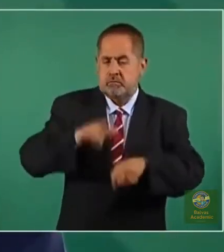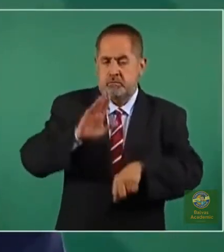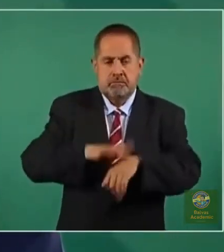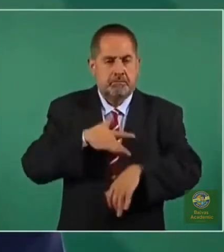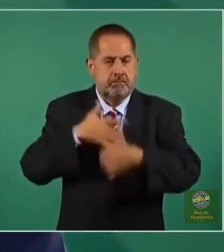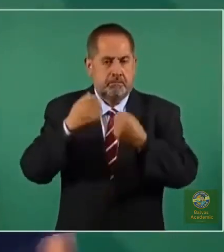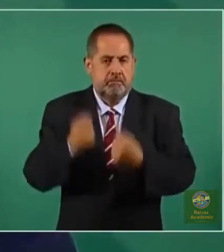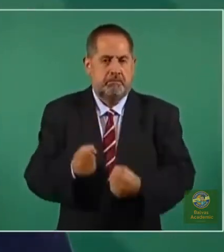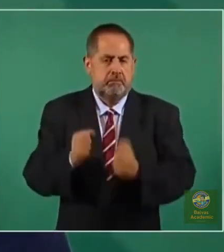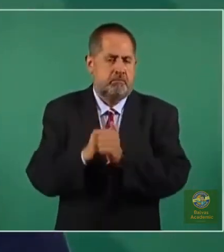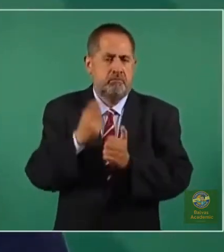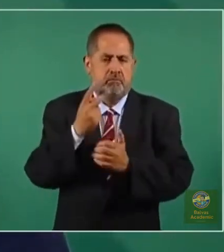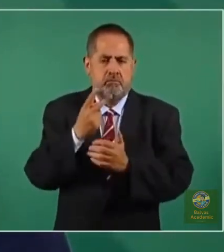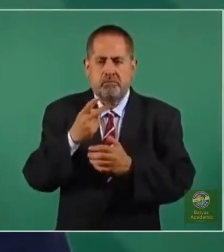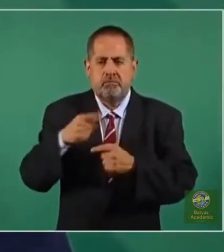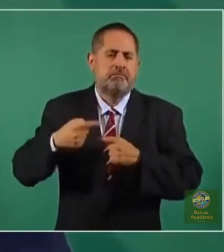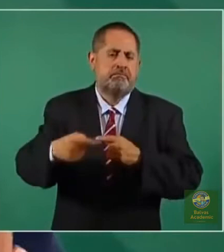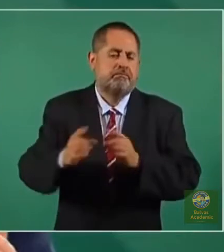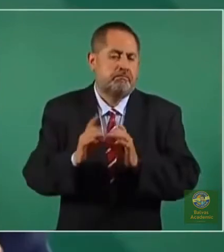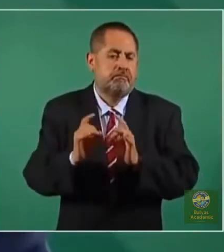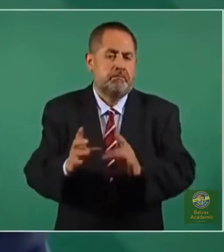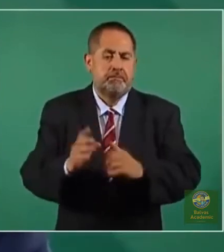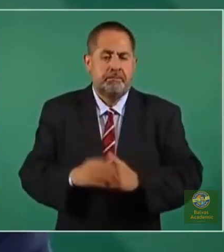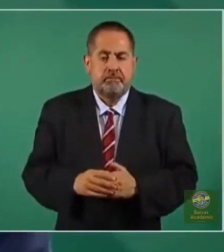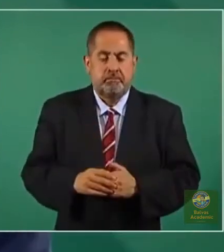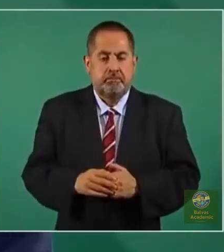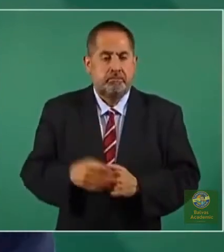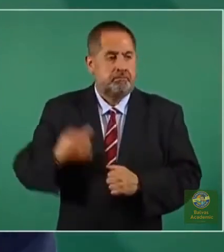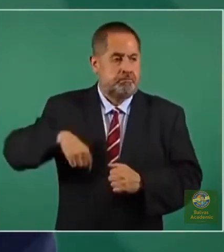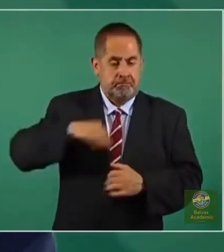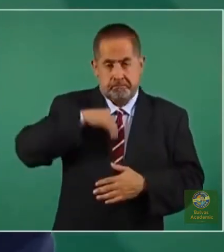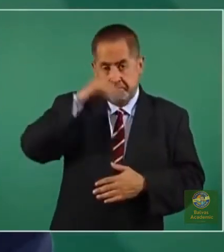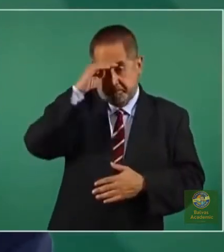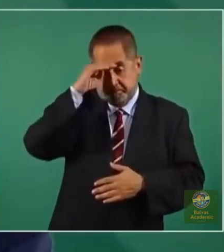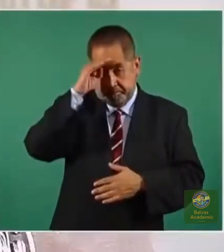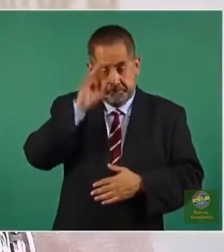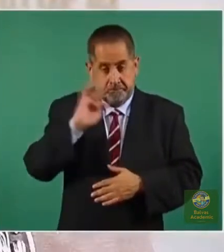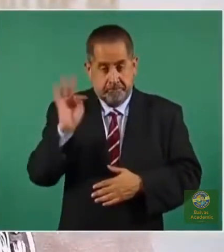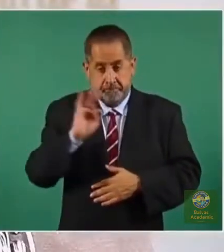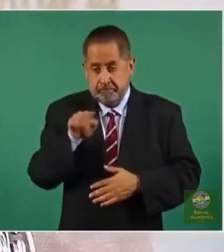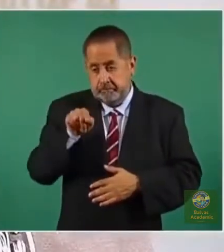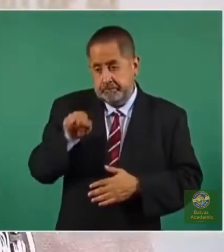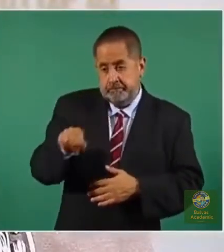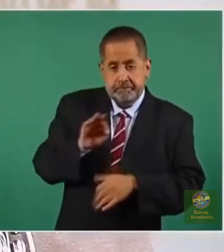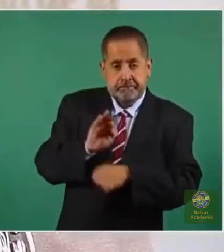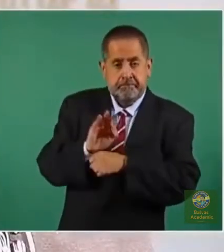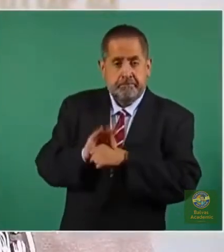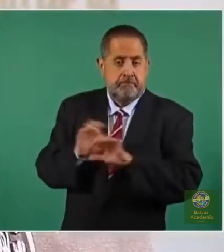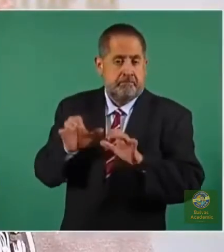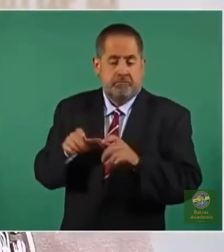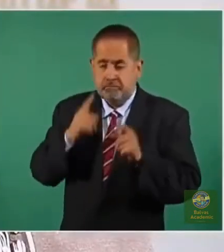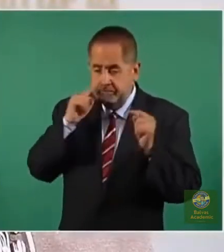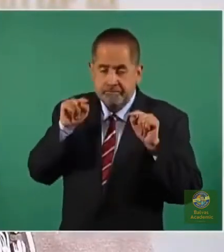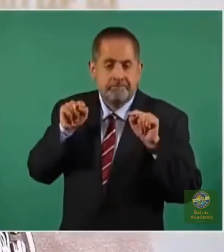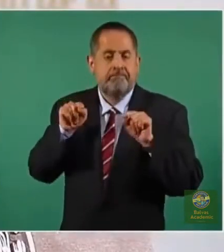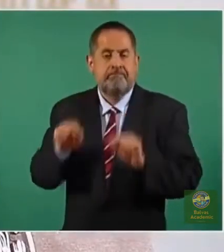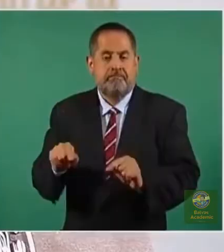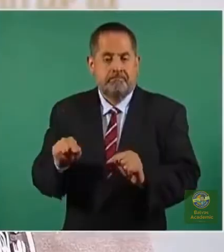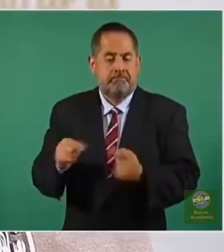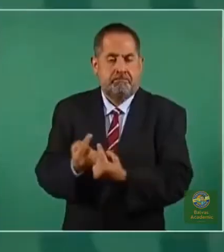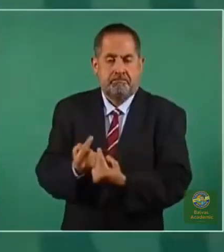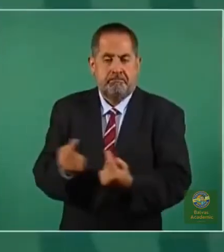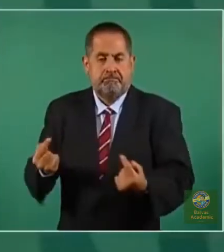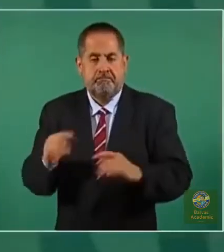de ellos secuelas. Y hemos pensado que en su momento las protecciones específicas deben destinarse a estas